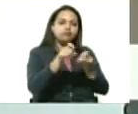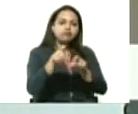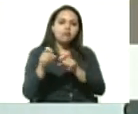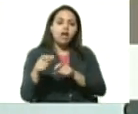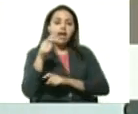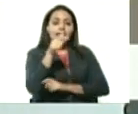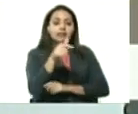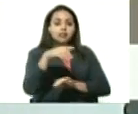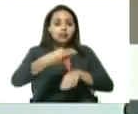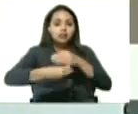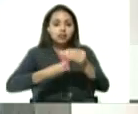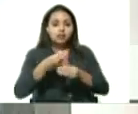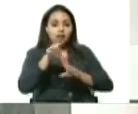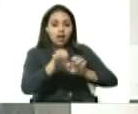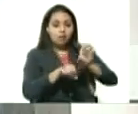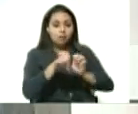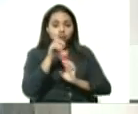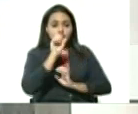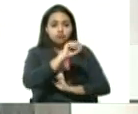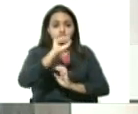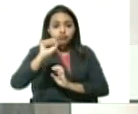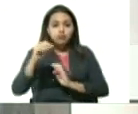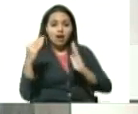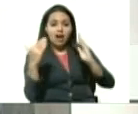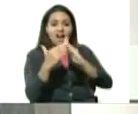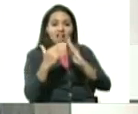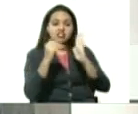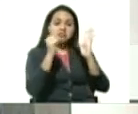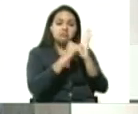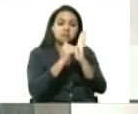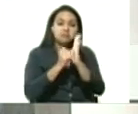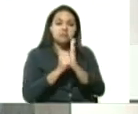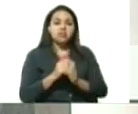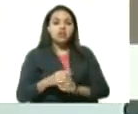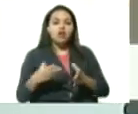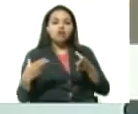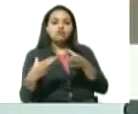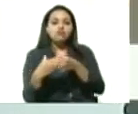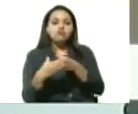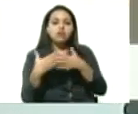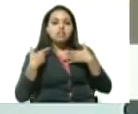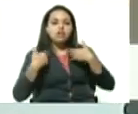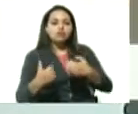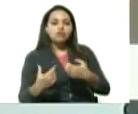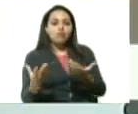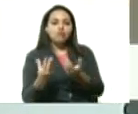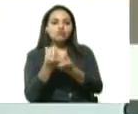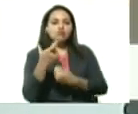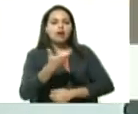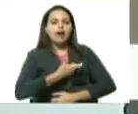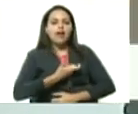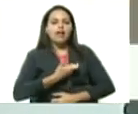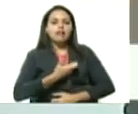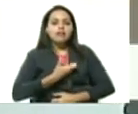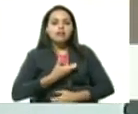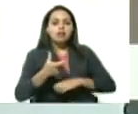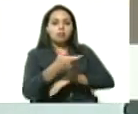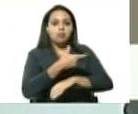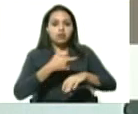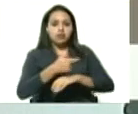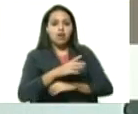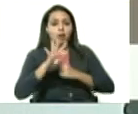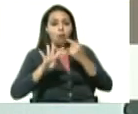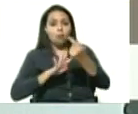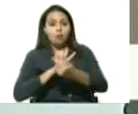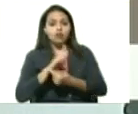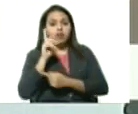despistaje que estamos haciendo con los equipos de salud con la gobernación con los alcaldes y allí encontramos cuatro casos